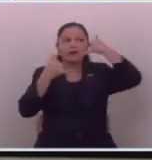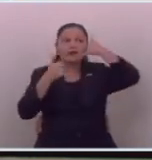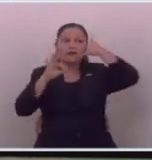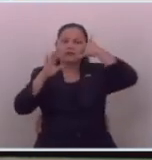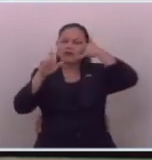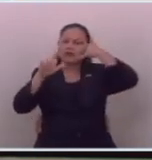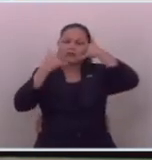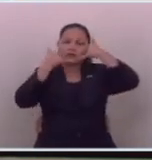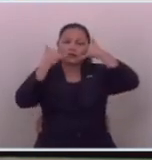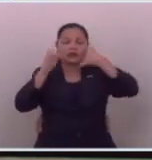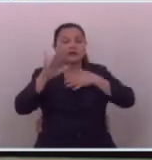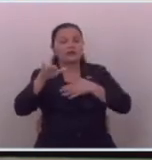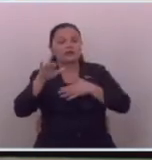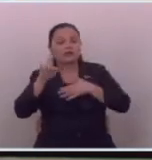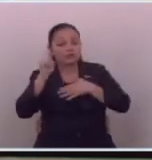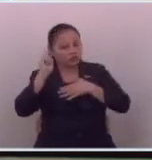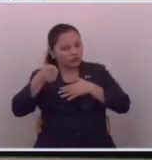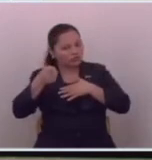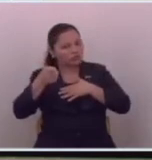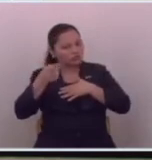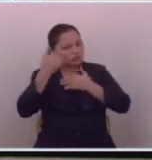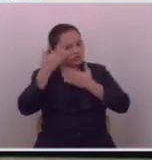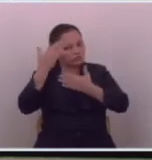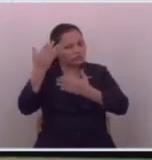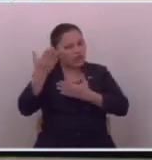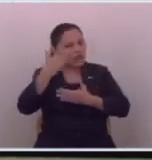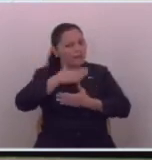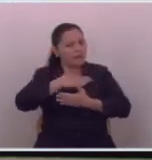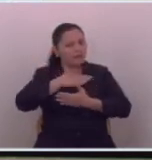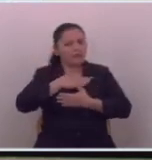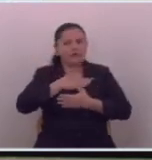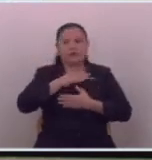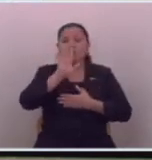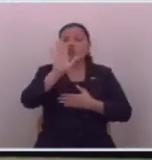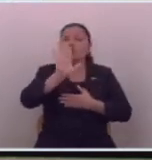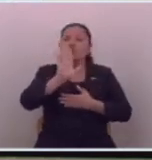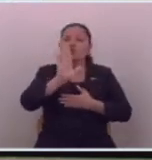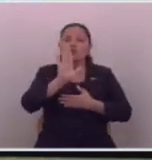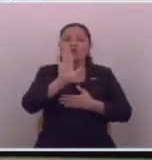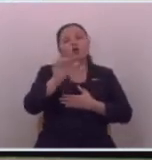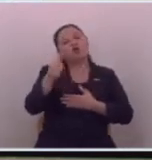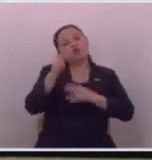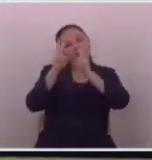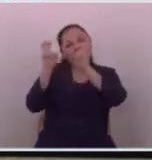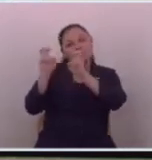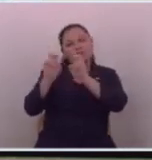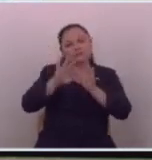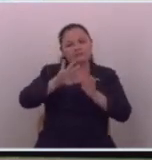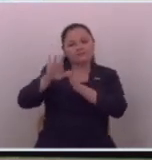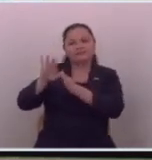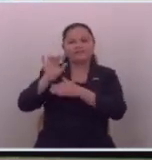del fiscal para hablarle y decirle que es lo que tiene que hacer entonces fíjense que ya no hablemos de otra cosa